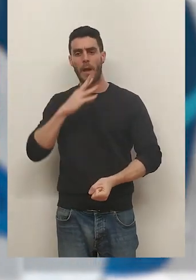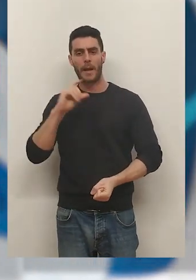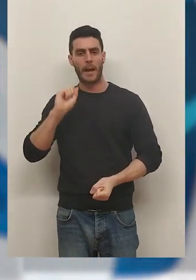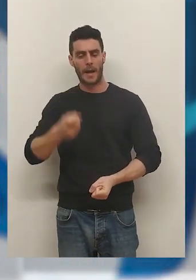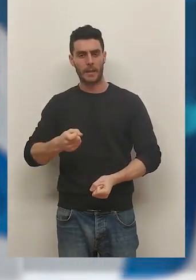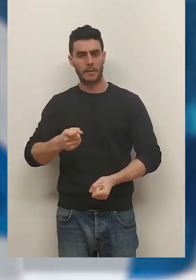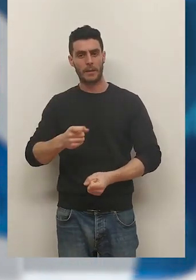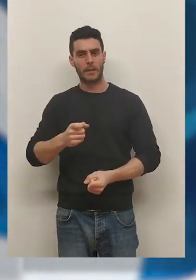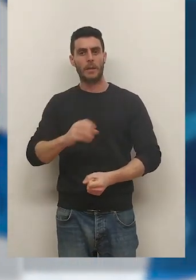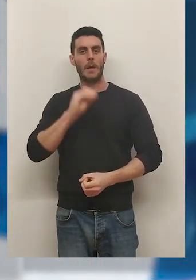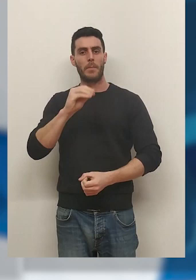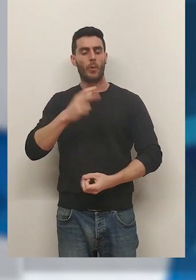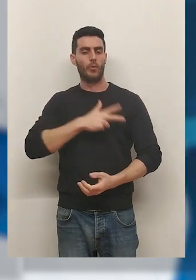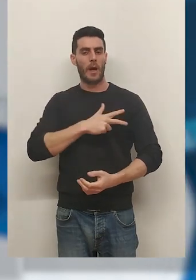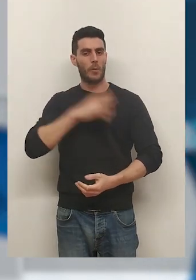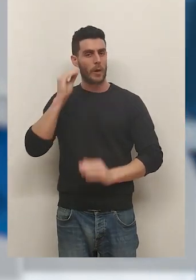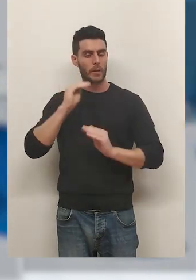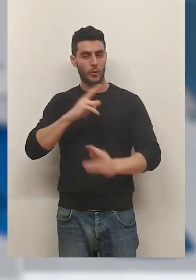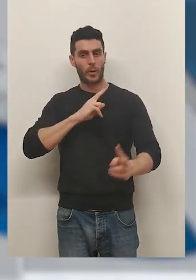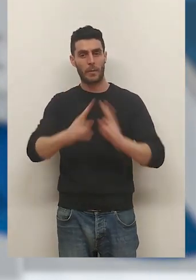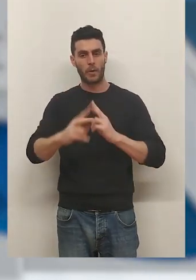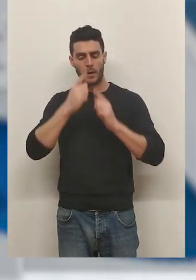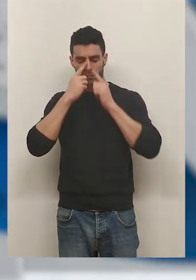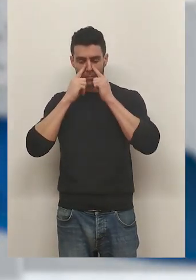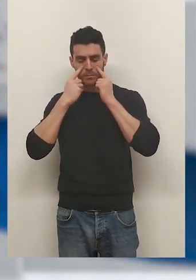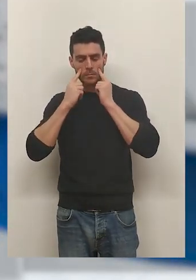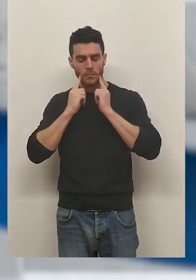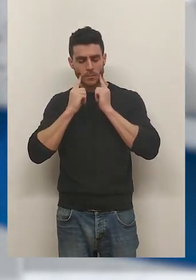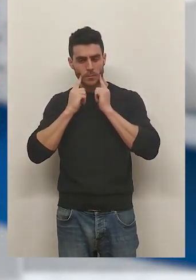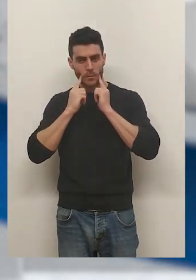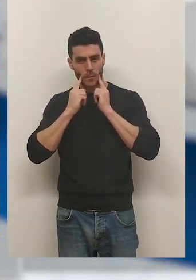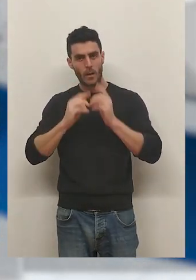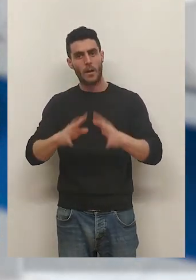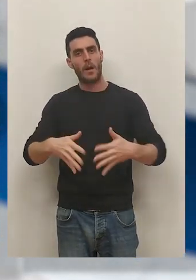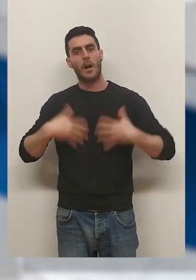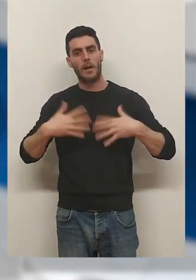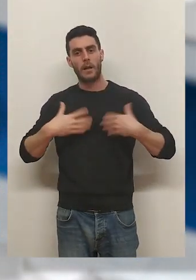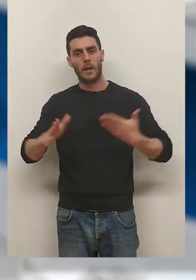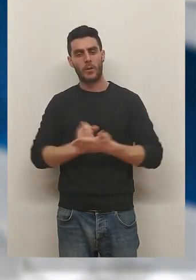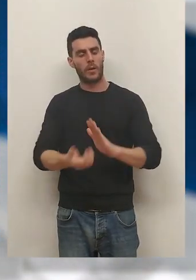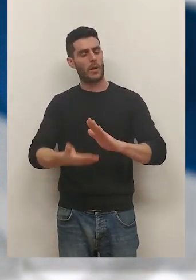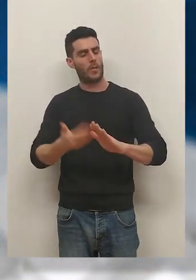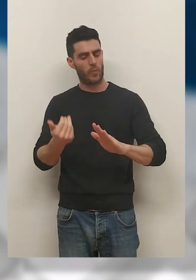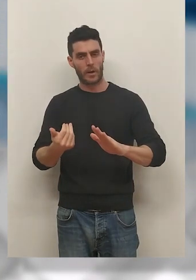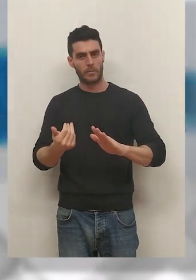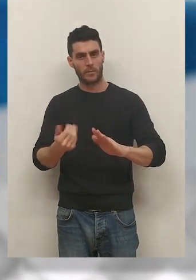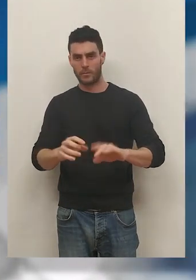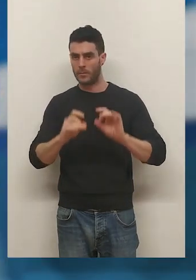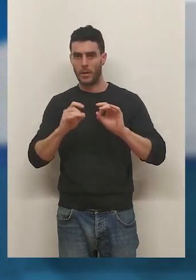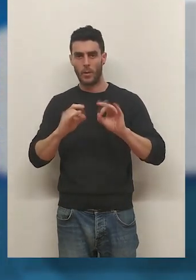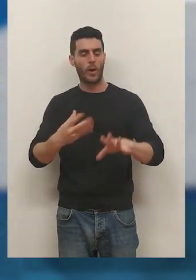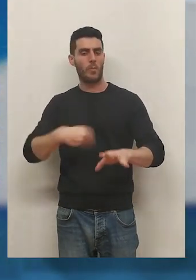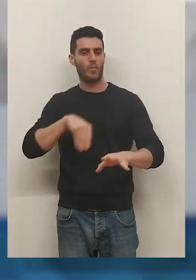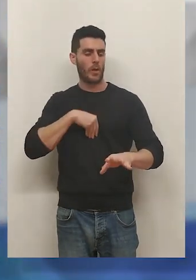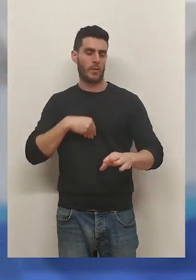pequeño Alex. A preguntas de su abogada, ha contestado entre lágrimas que les han quitado toda la alegría y que es como estar muertos